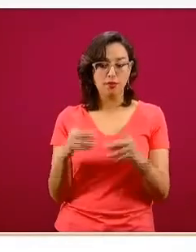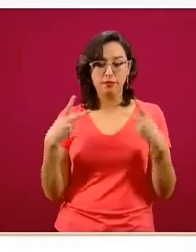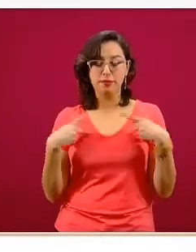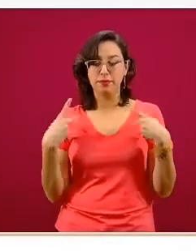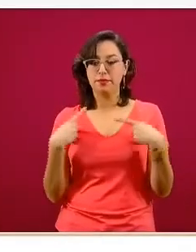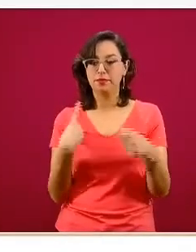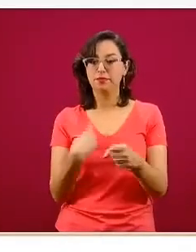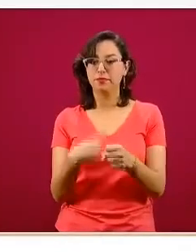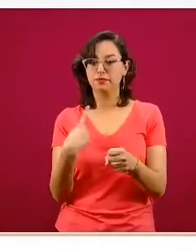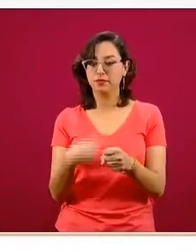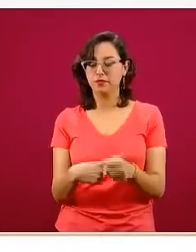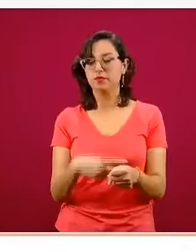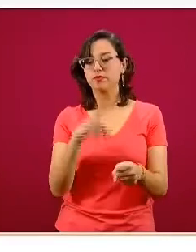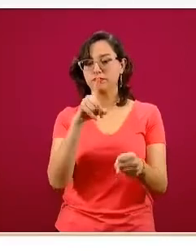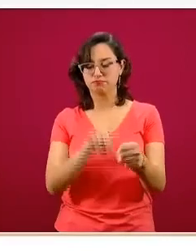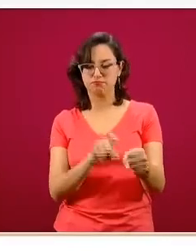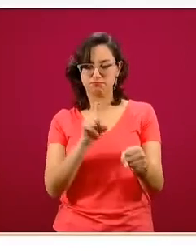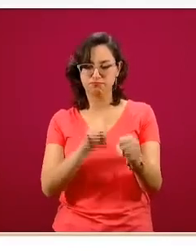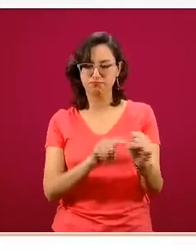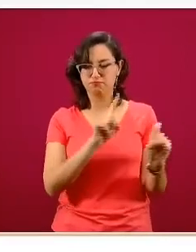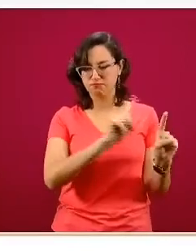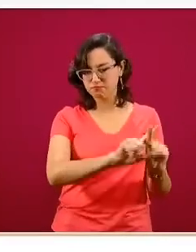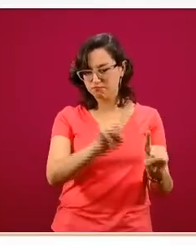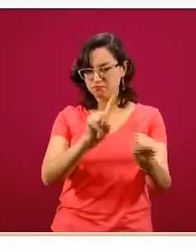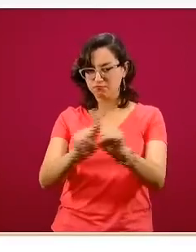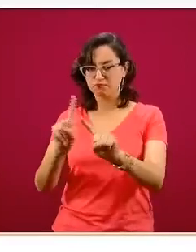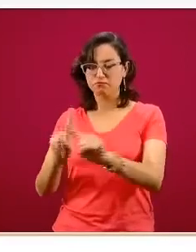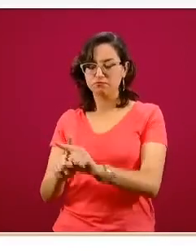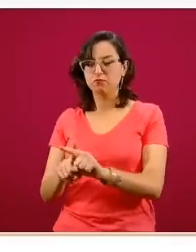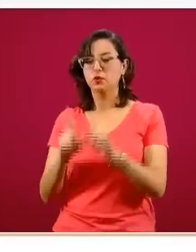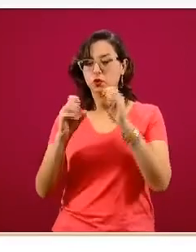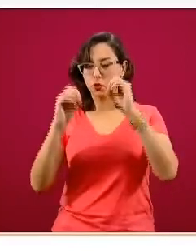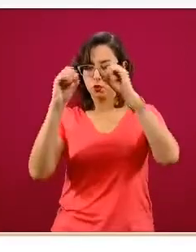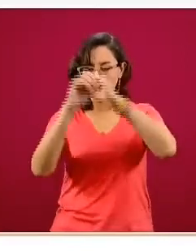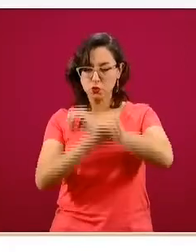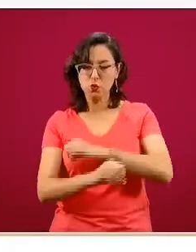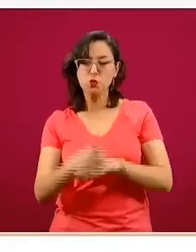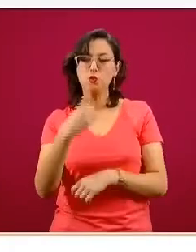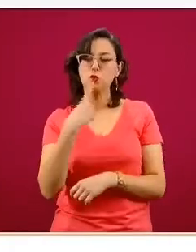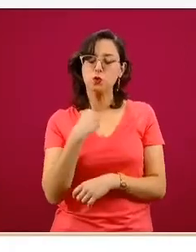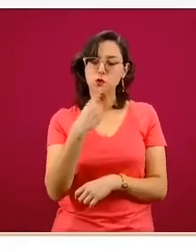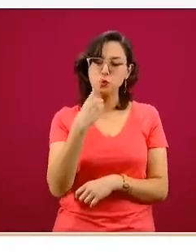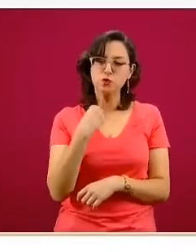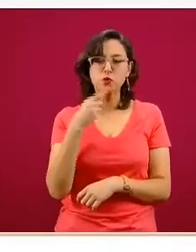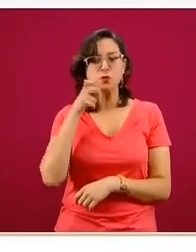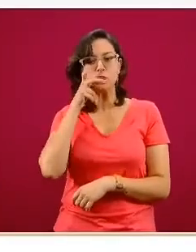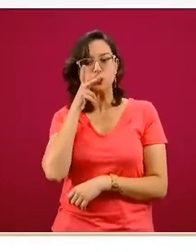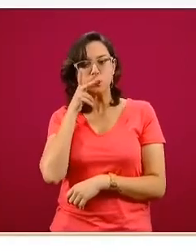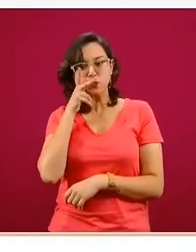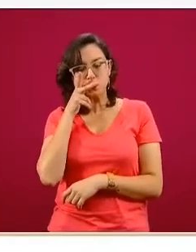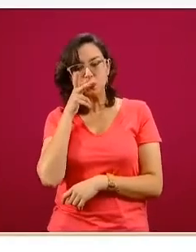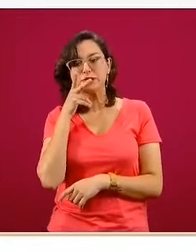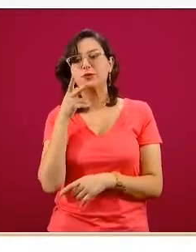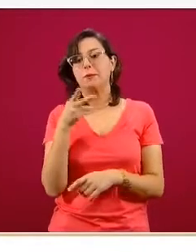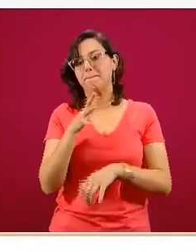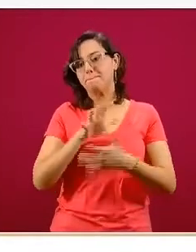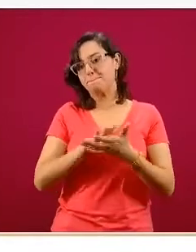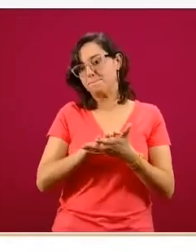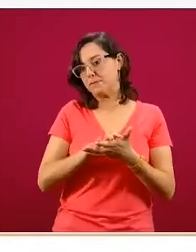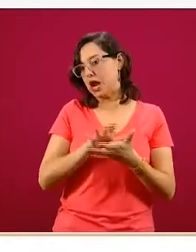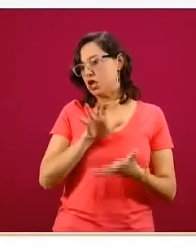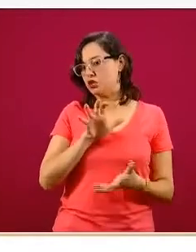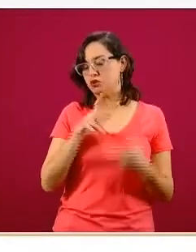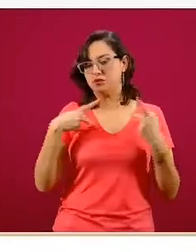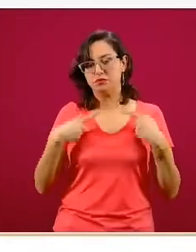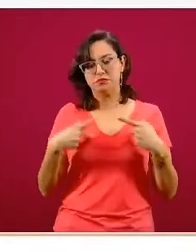en los colores más oscuros, el rojo y el marrón más oscuro, aquellos estados que han concentrado desde el